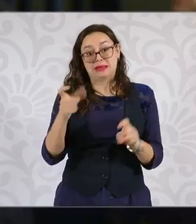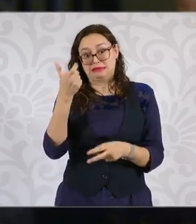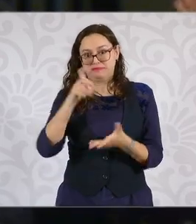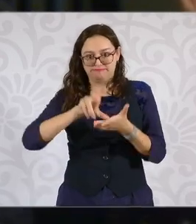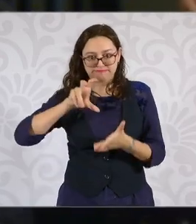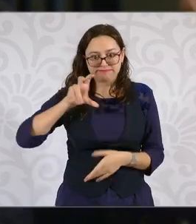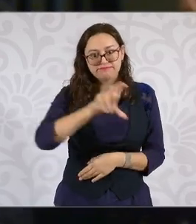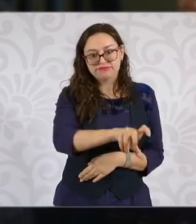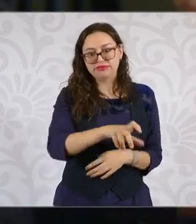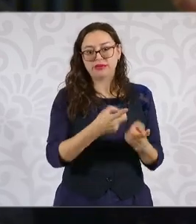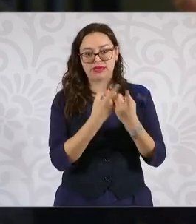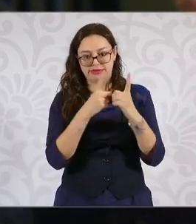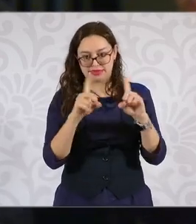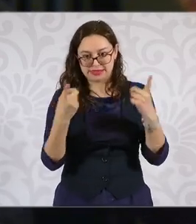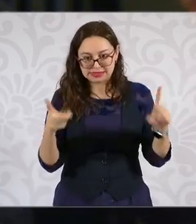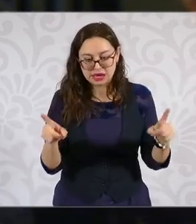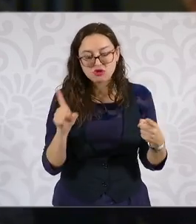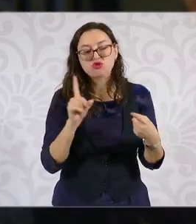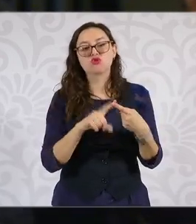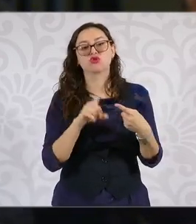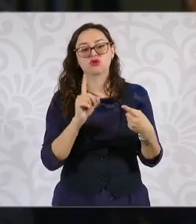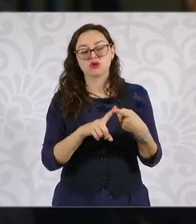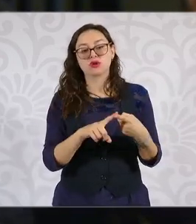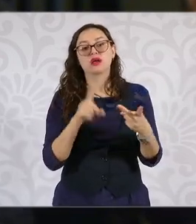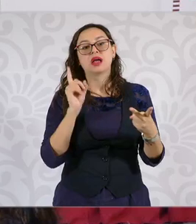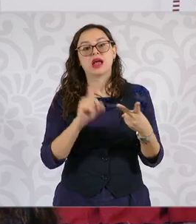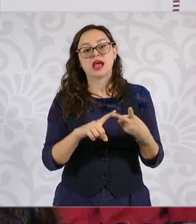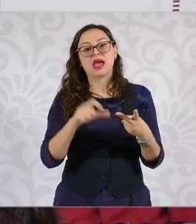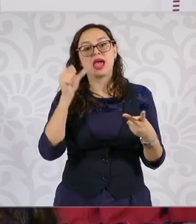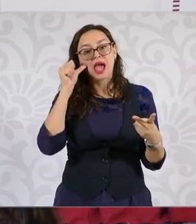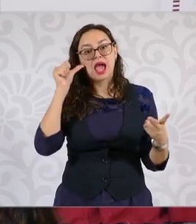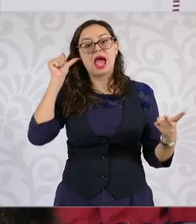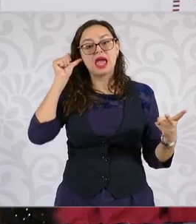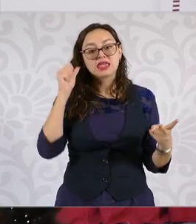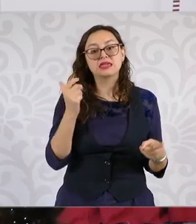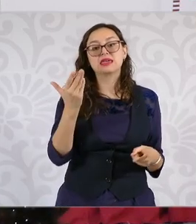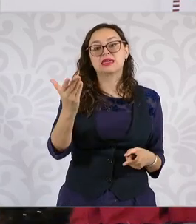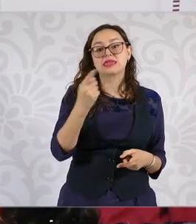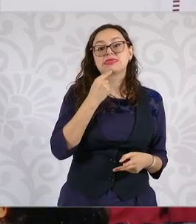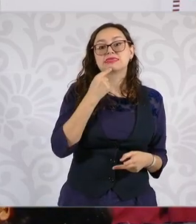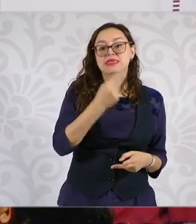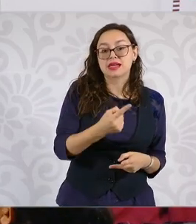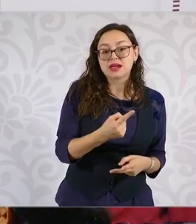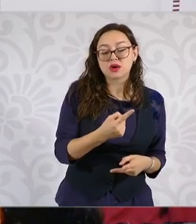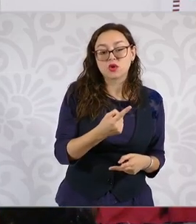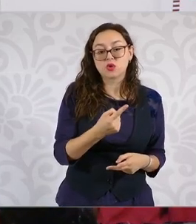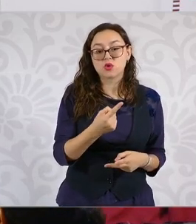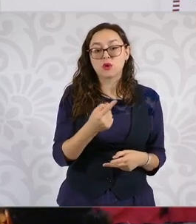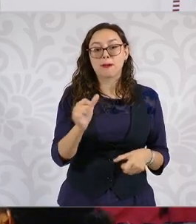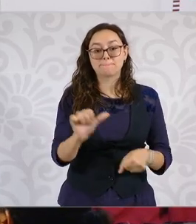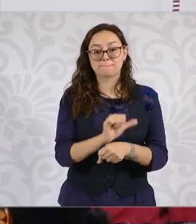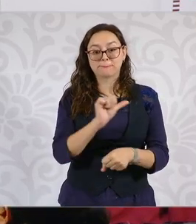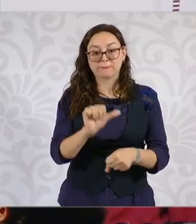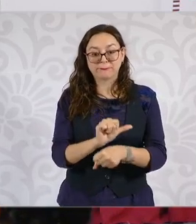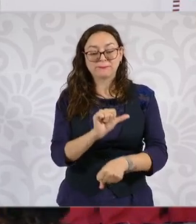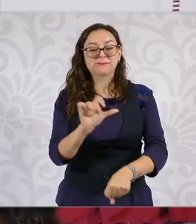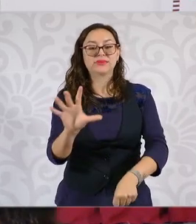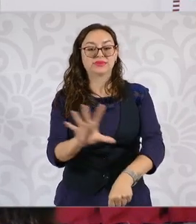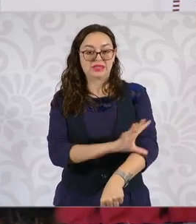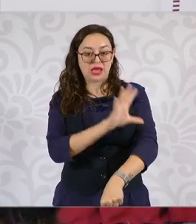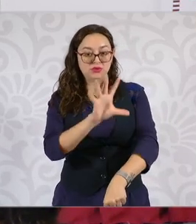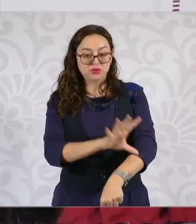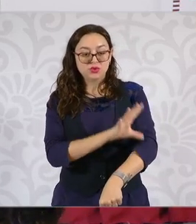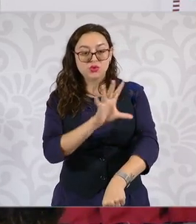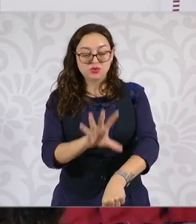momento en desarrollo en México. Usted ayer dio a entender, aunque no lo afirmo, que el proyecto del auto eléctrico para todos los